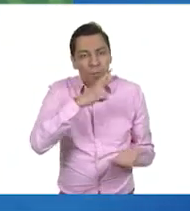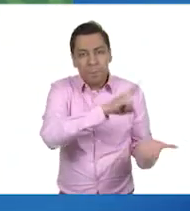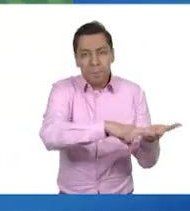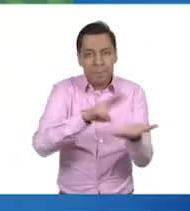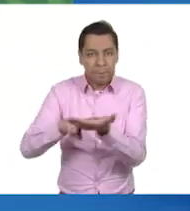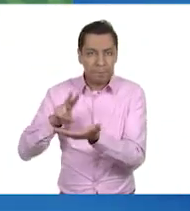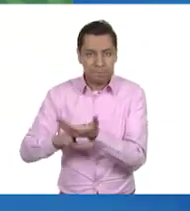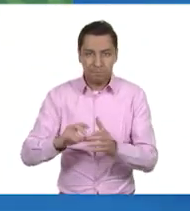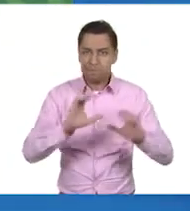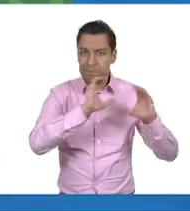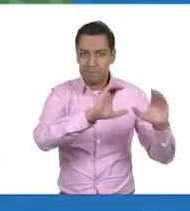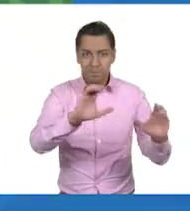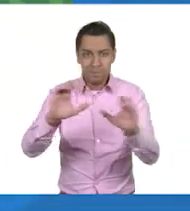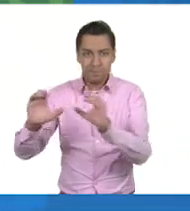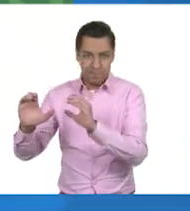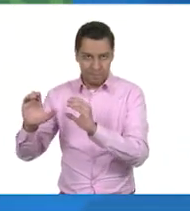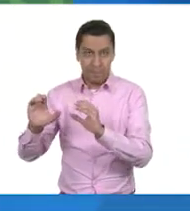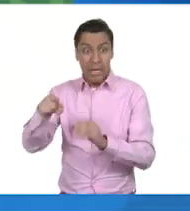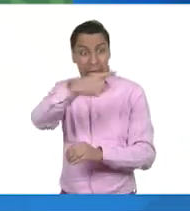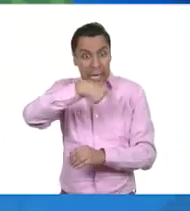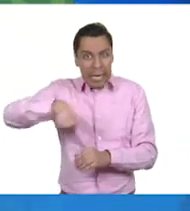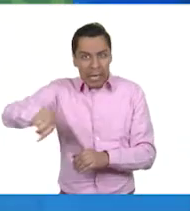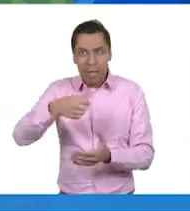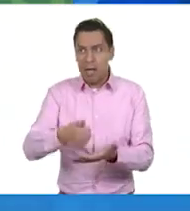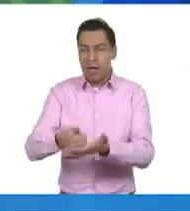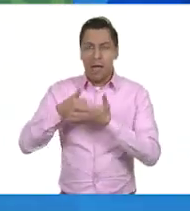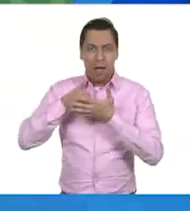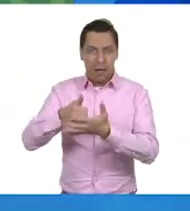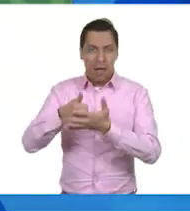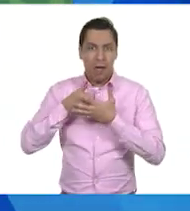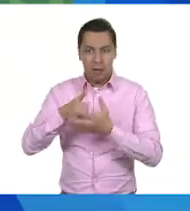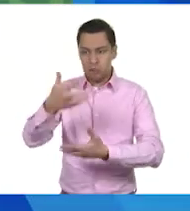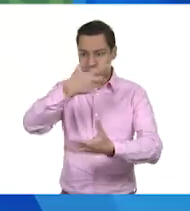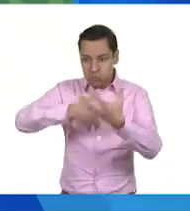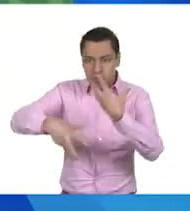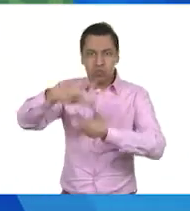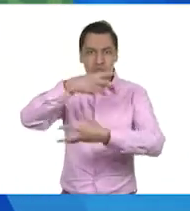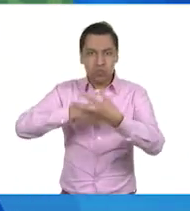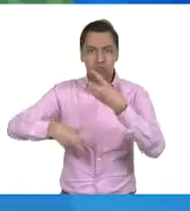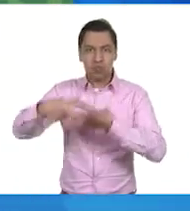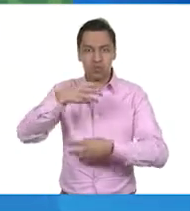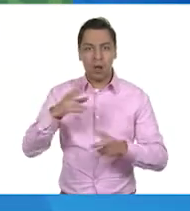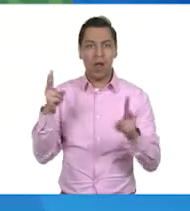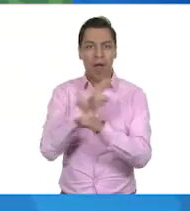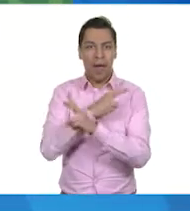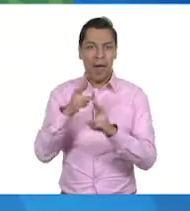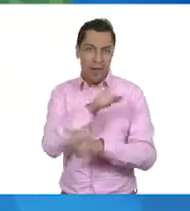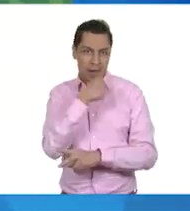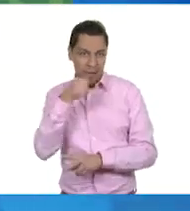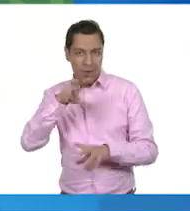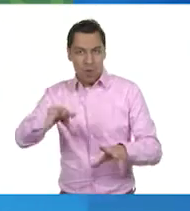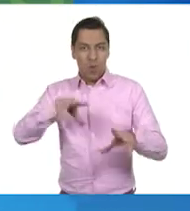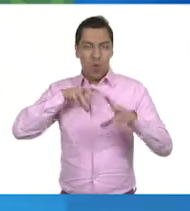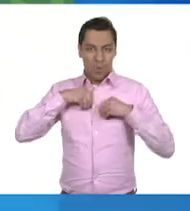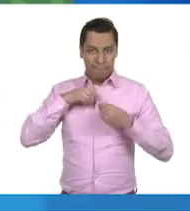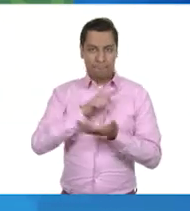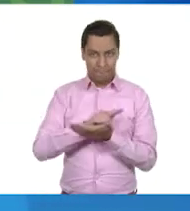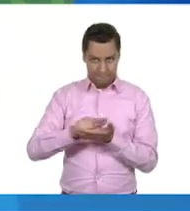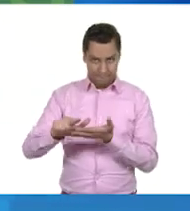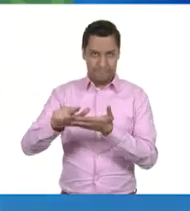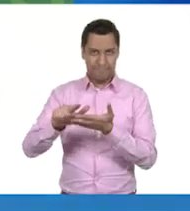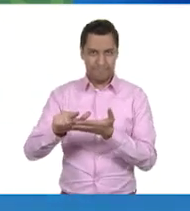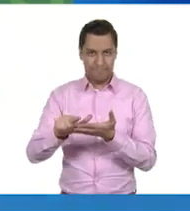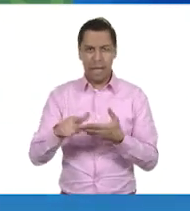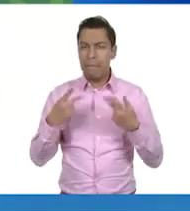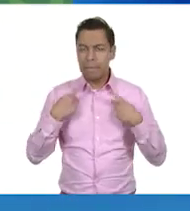ambientales como la provisión de oxígeno, La captura de dióxido de carbono y la captación de agua. Sensibilizar a las